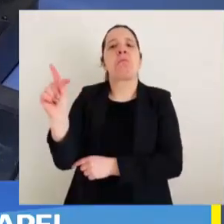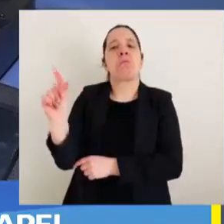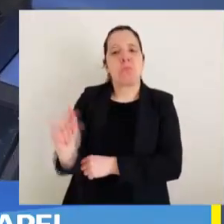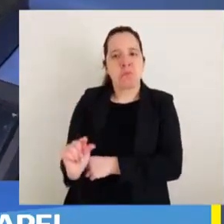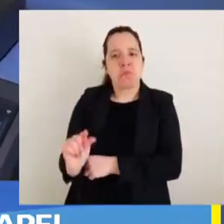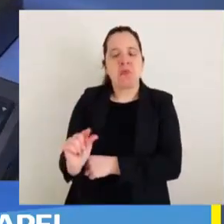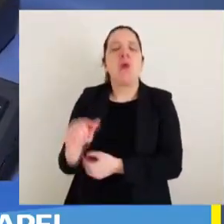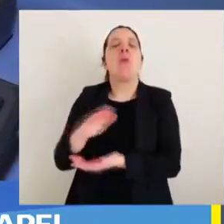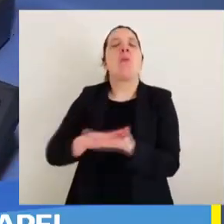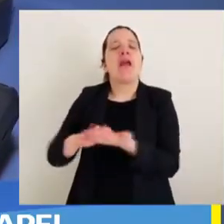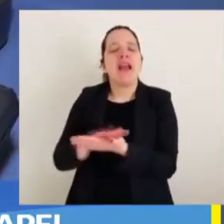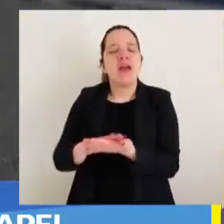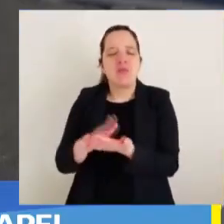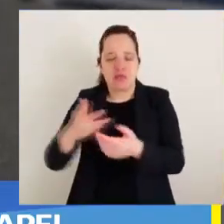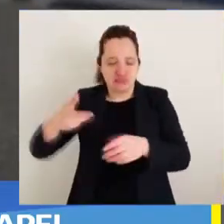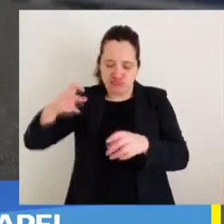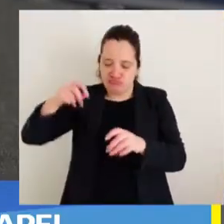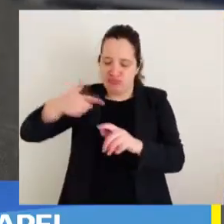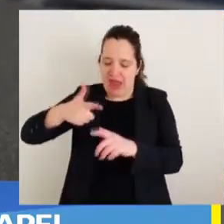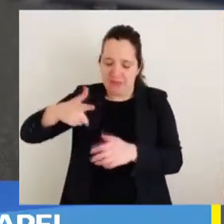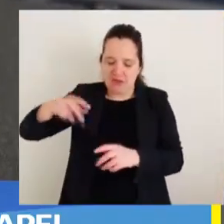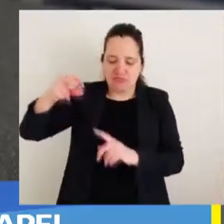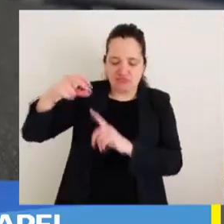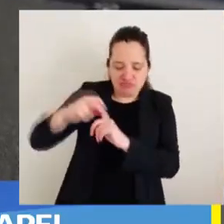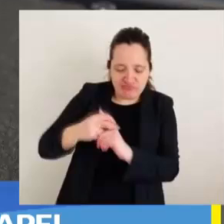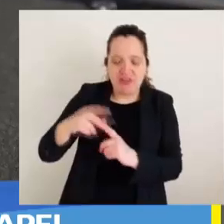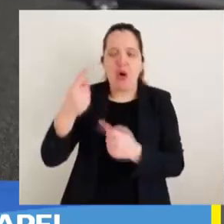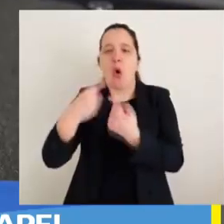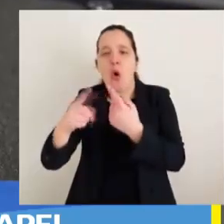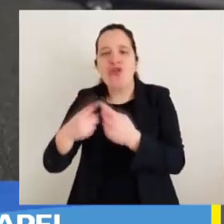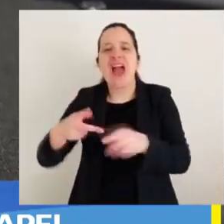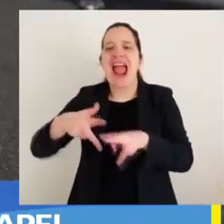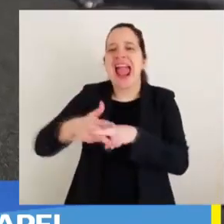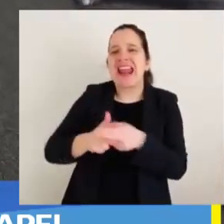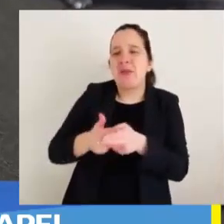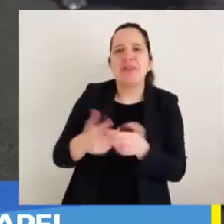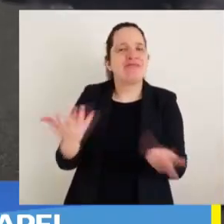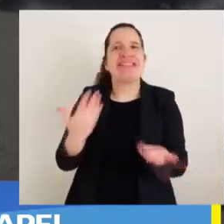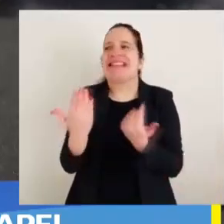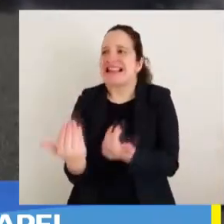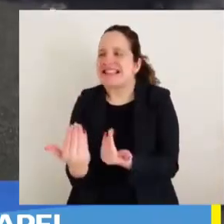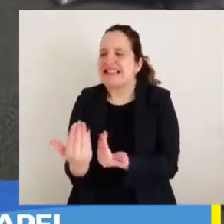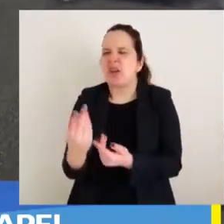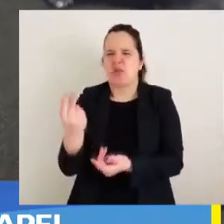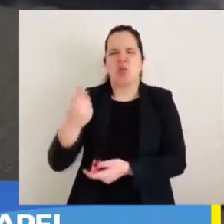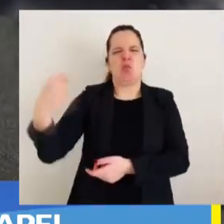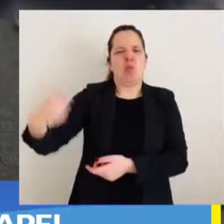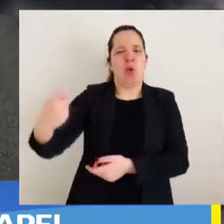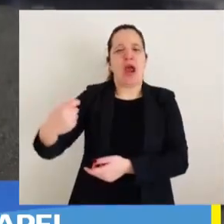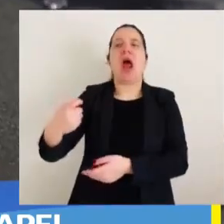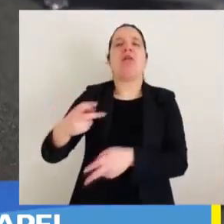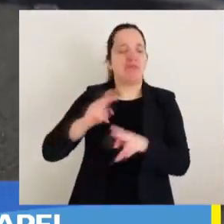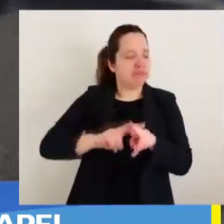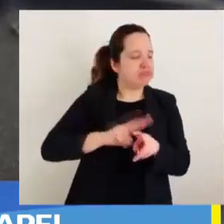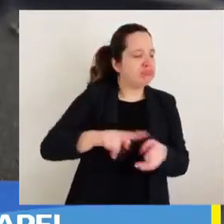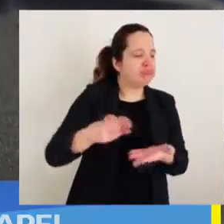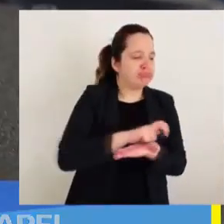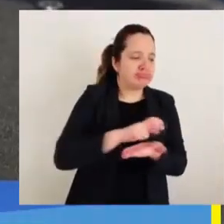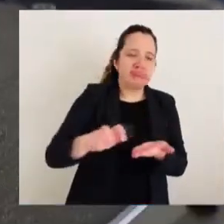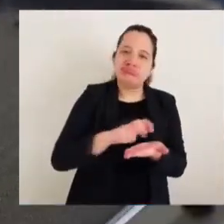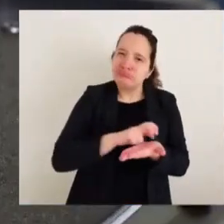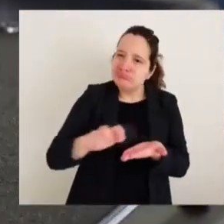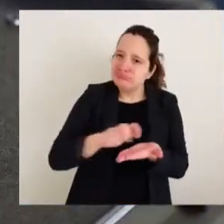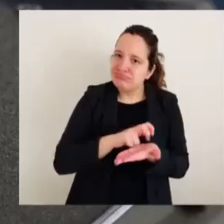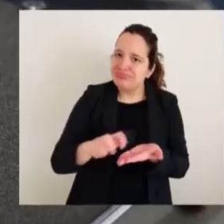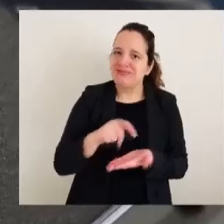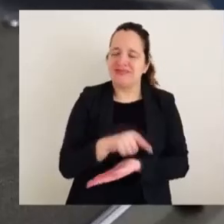costo, sobre todo en piezas y herramientas del área de la salud que no son accesibles por su alto precio. En